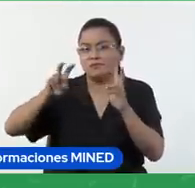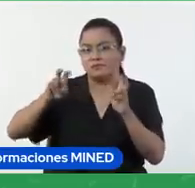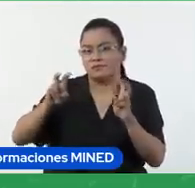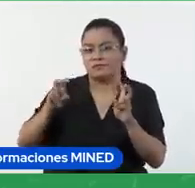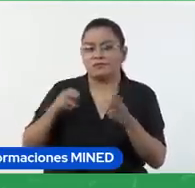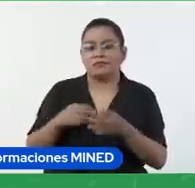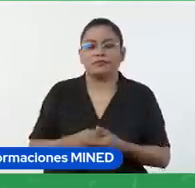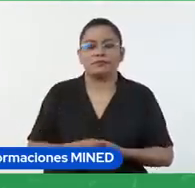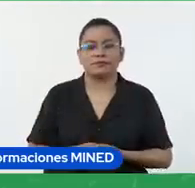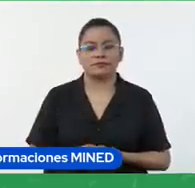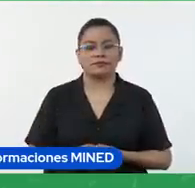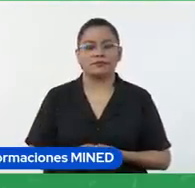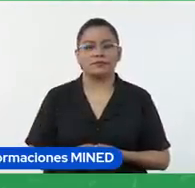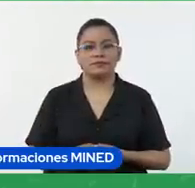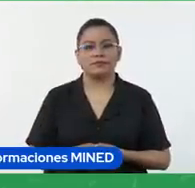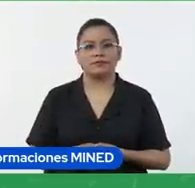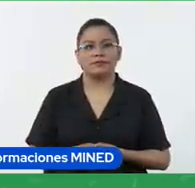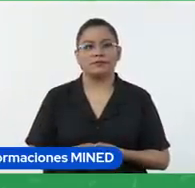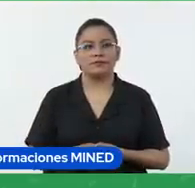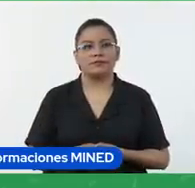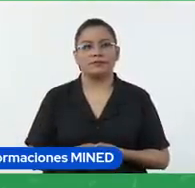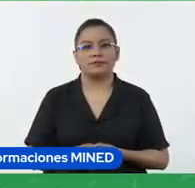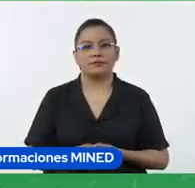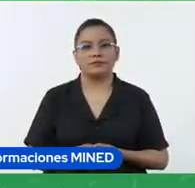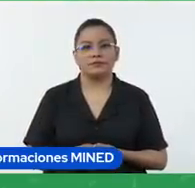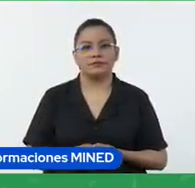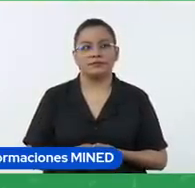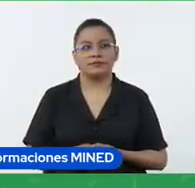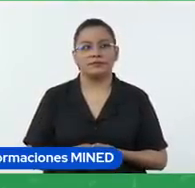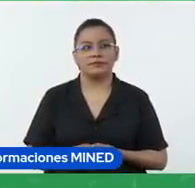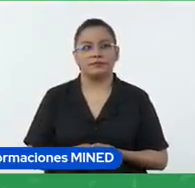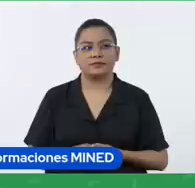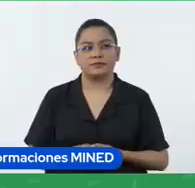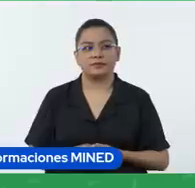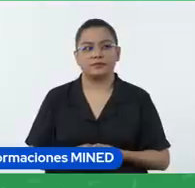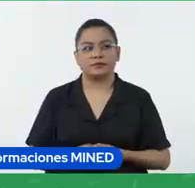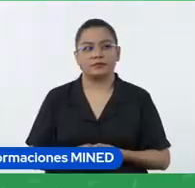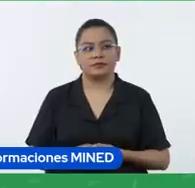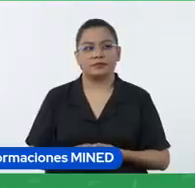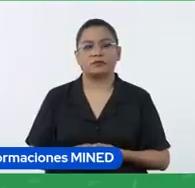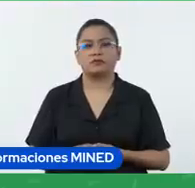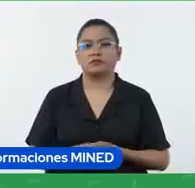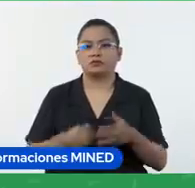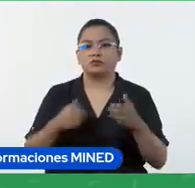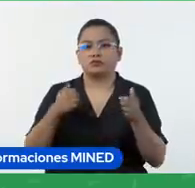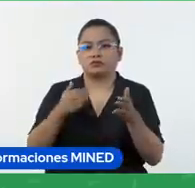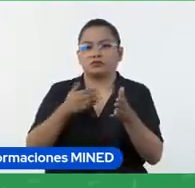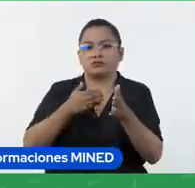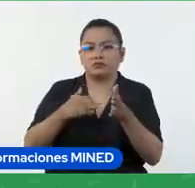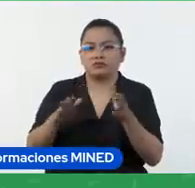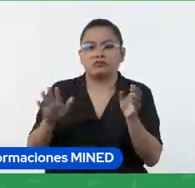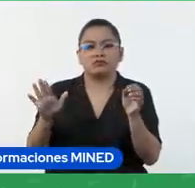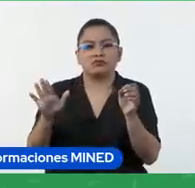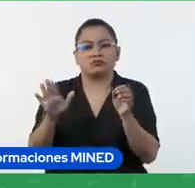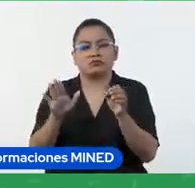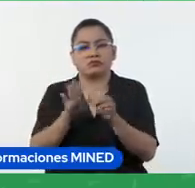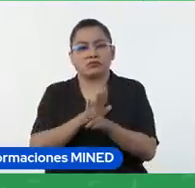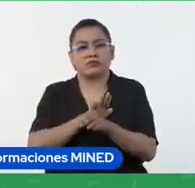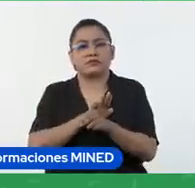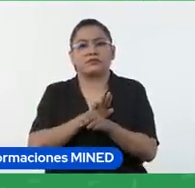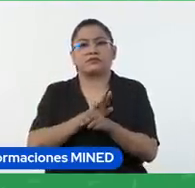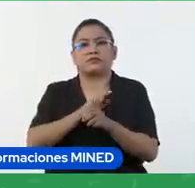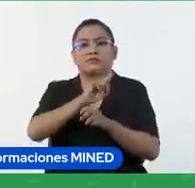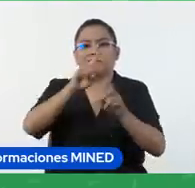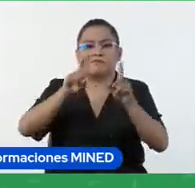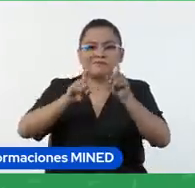que saben. Es algo muy inicial, algo totalmente diagnóstico.